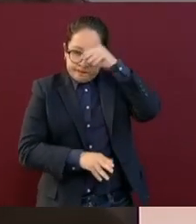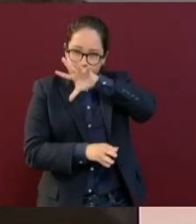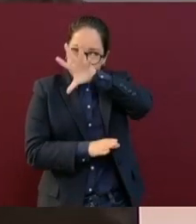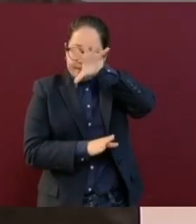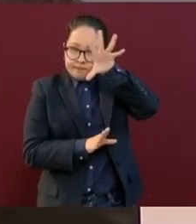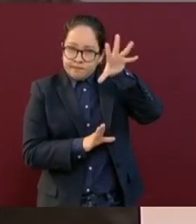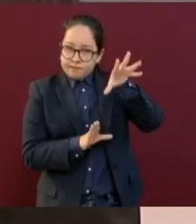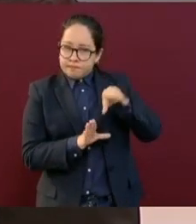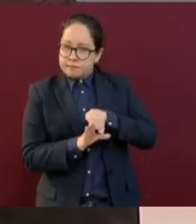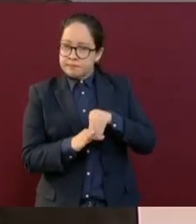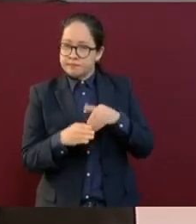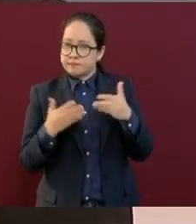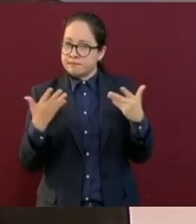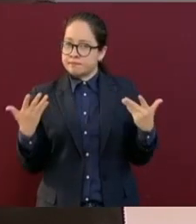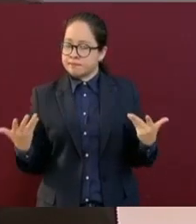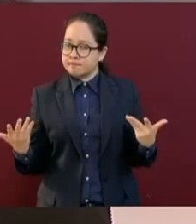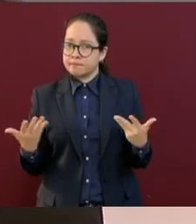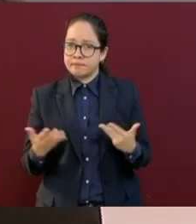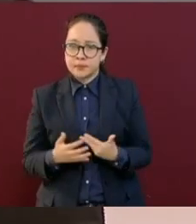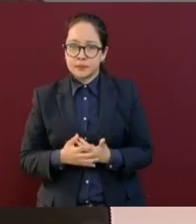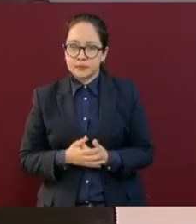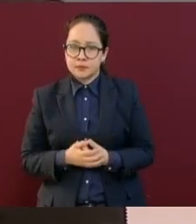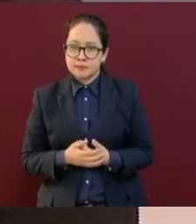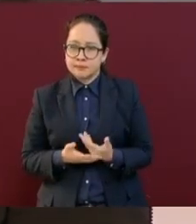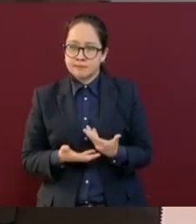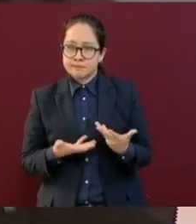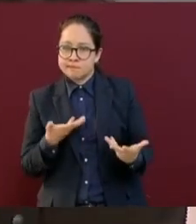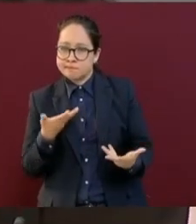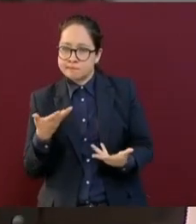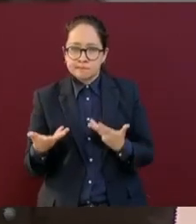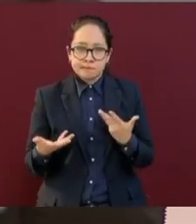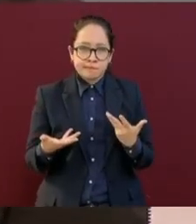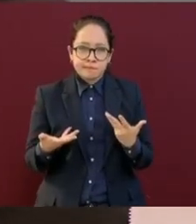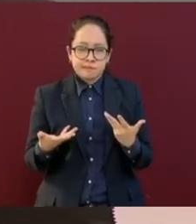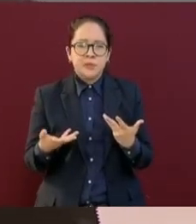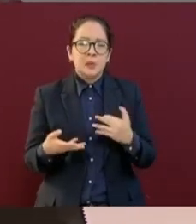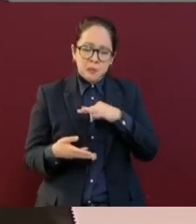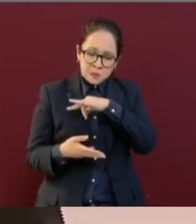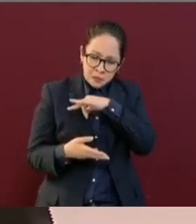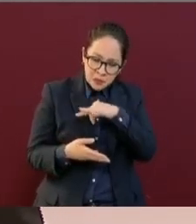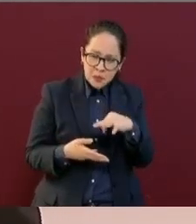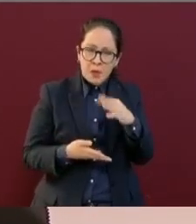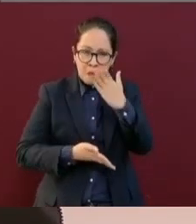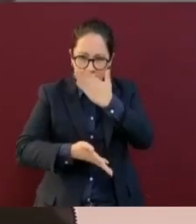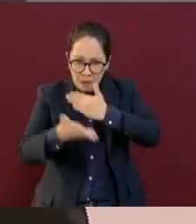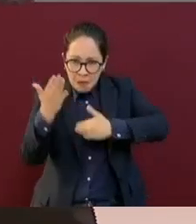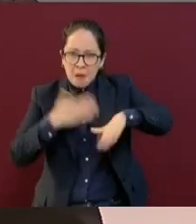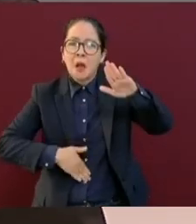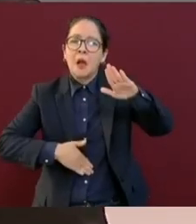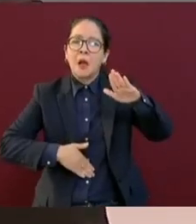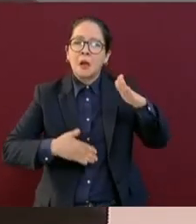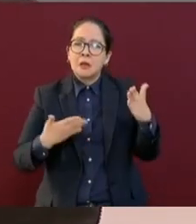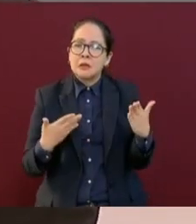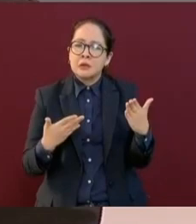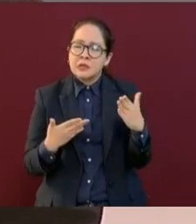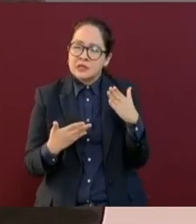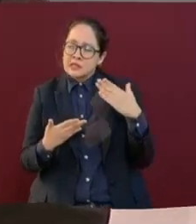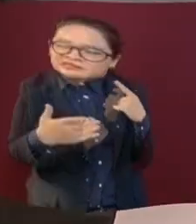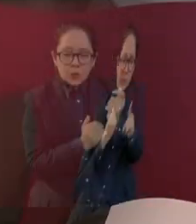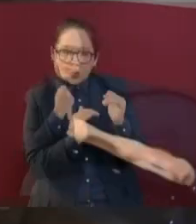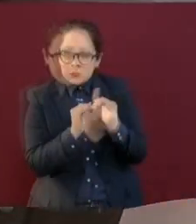pues podemos salir adelante frente a las adversidades.